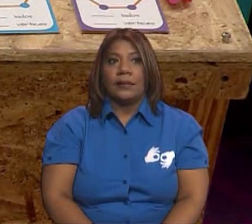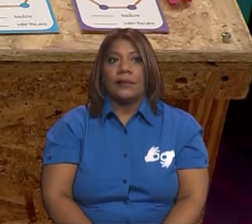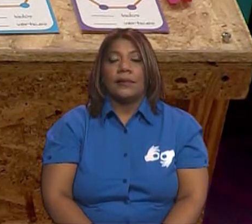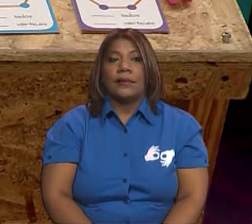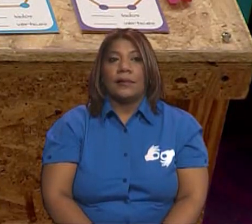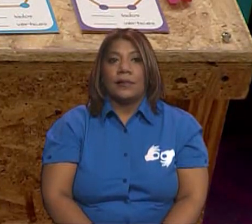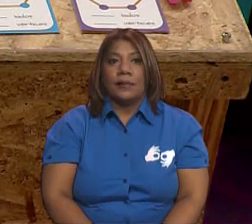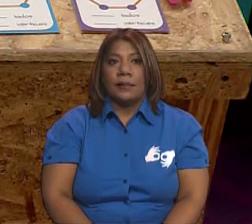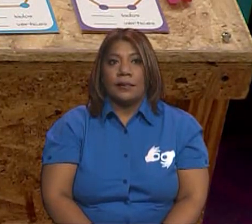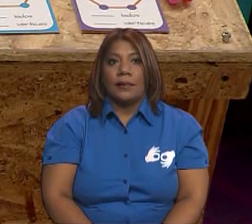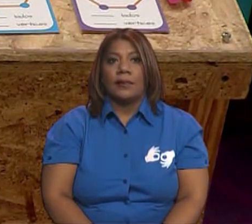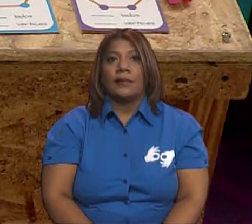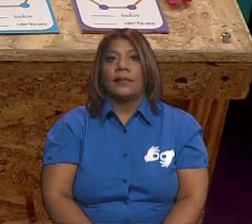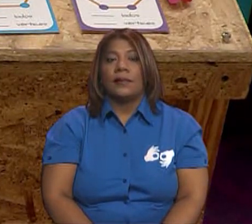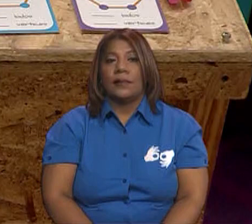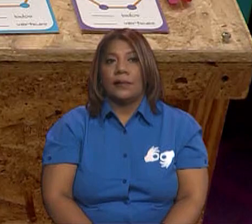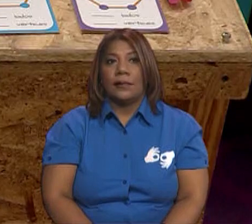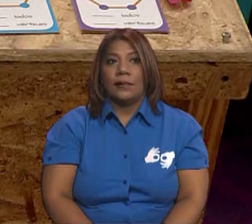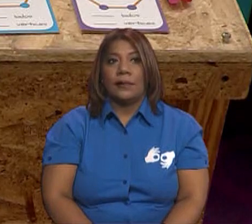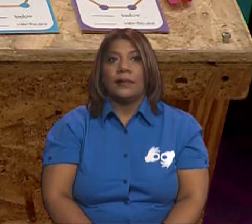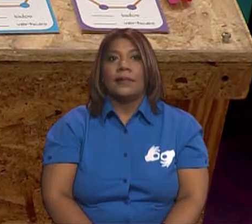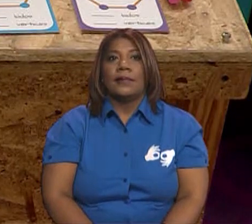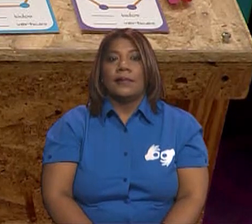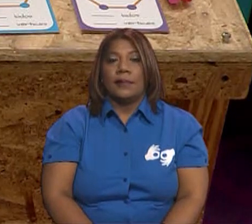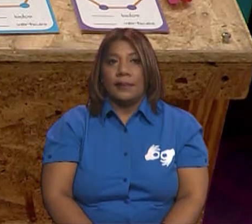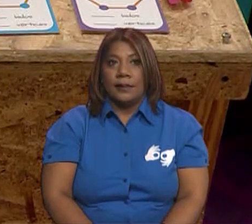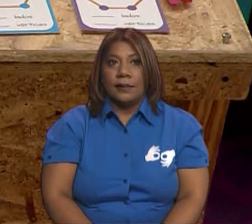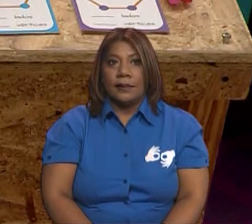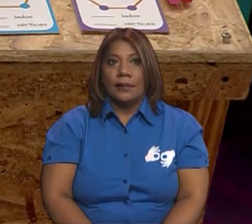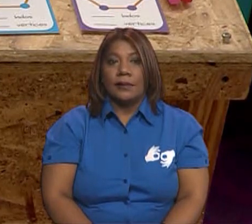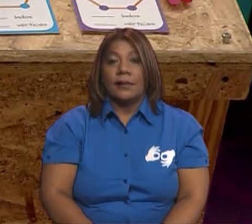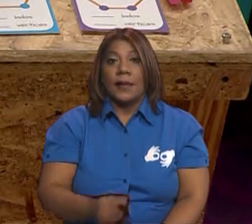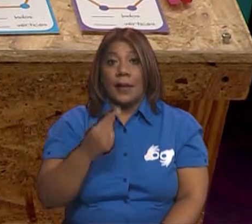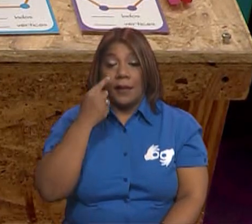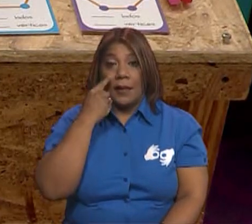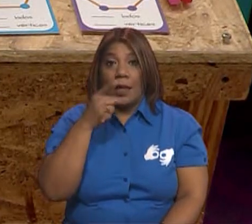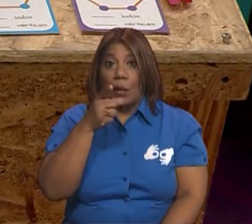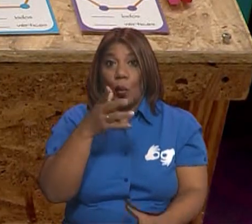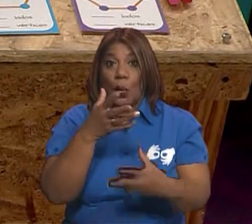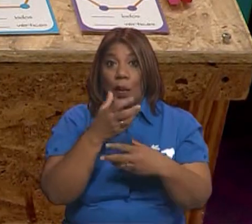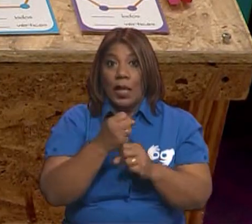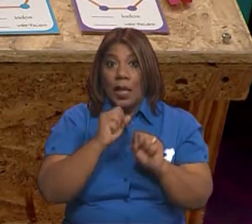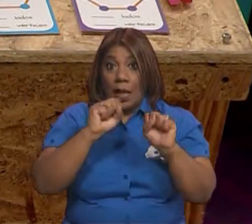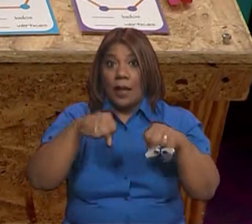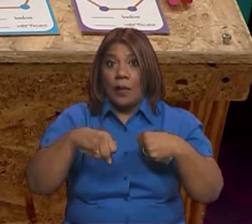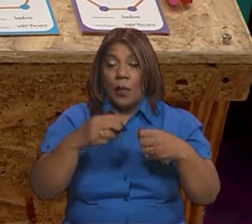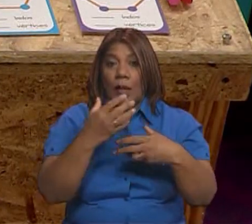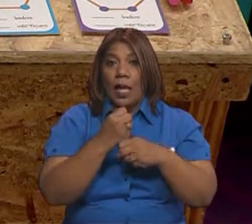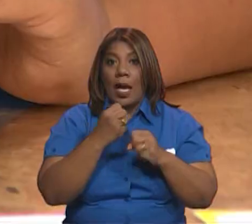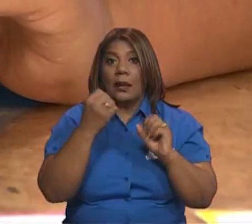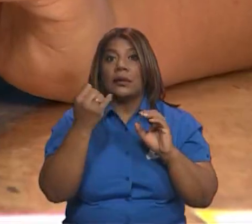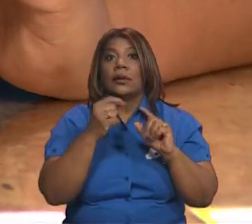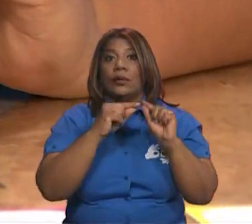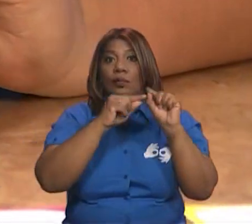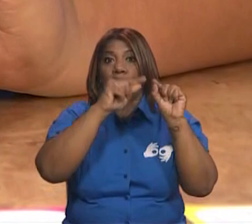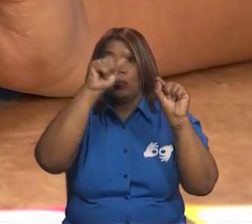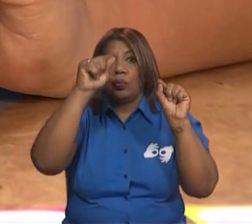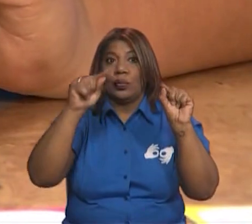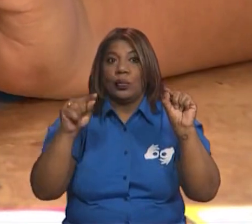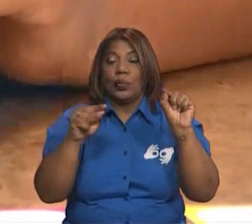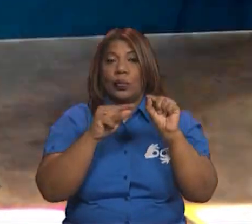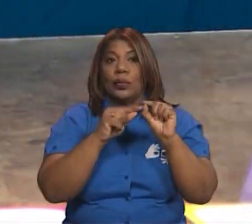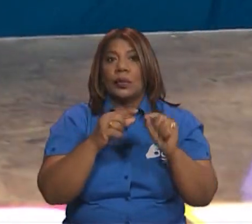sus nombres. Muy bien. Si quiero hacer un triángulo como este que tengo aquí, necesitaría tres